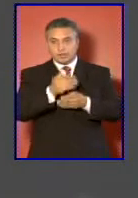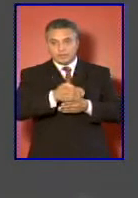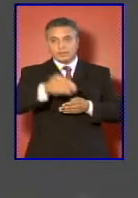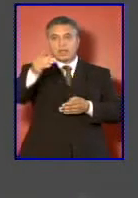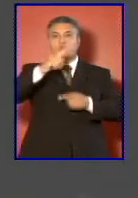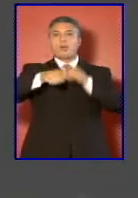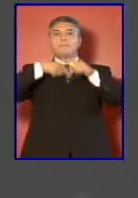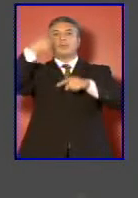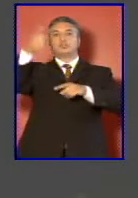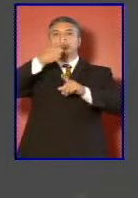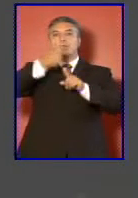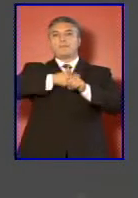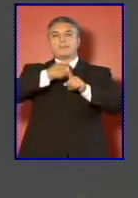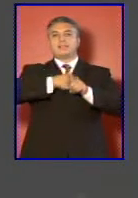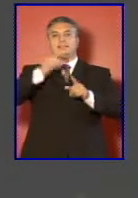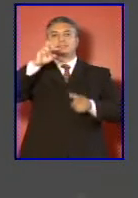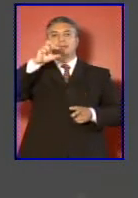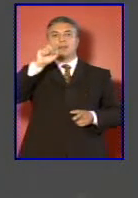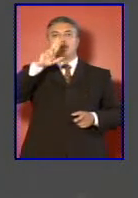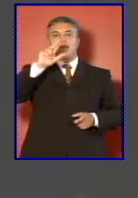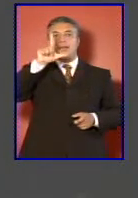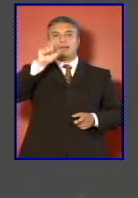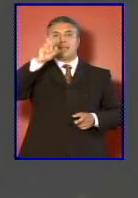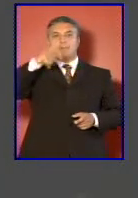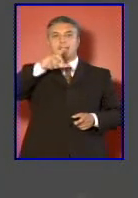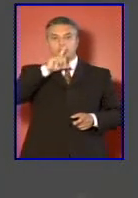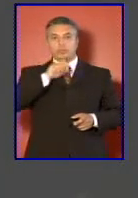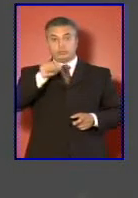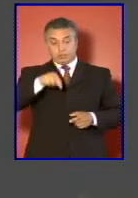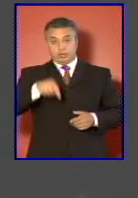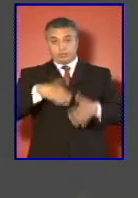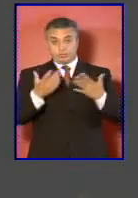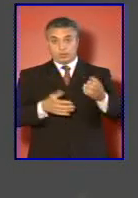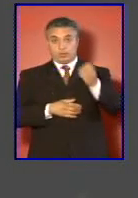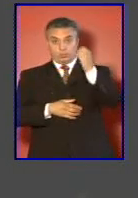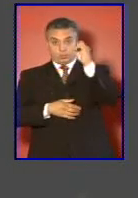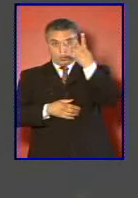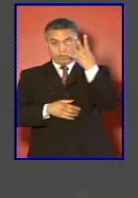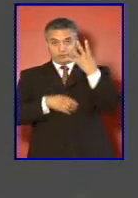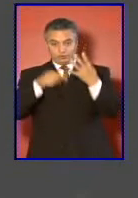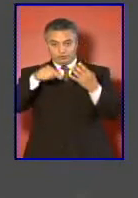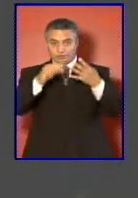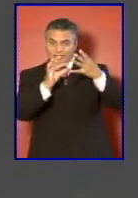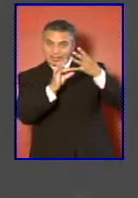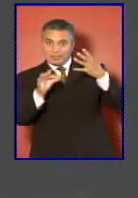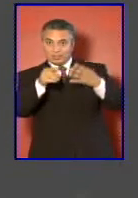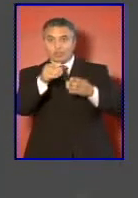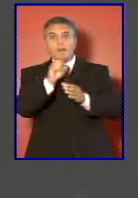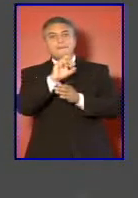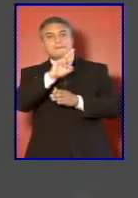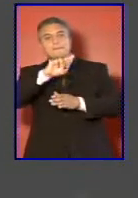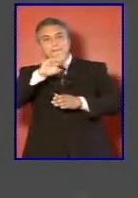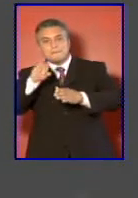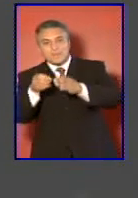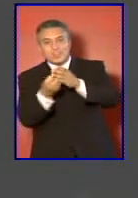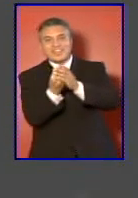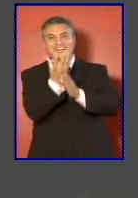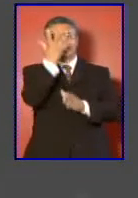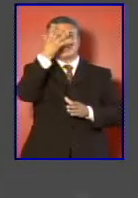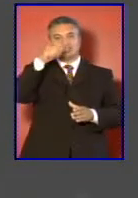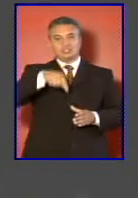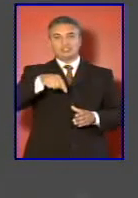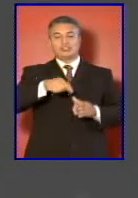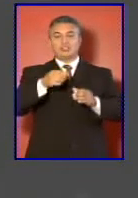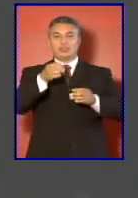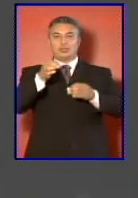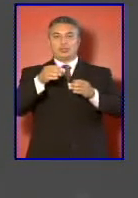al parlamento y como cuarto elemento de esta modernización de la justicia militar se enviará en el mes